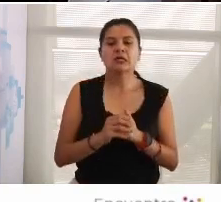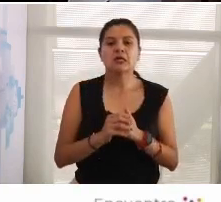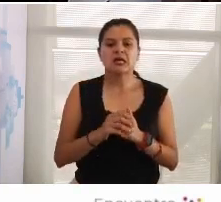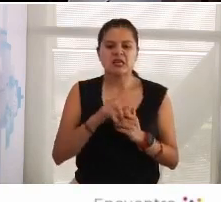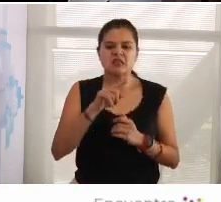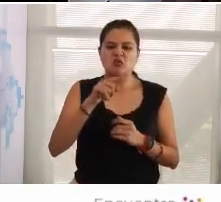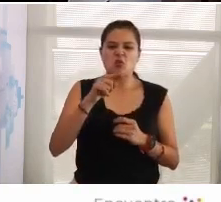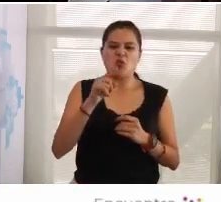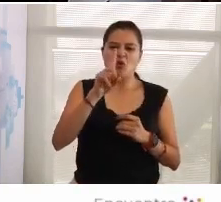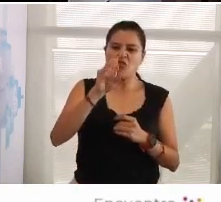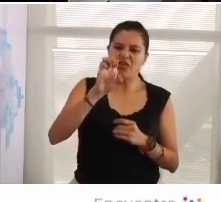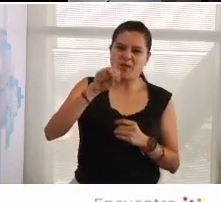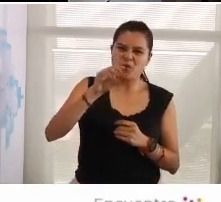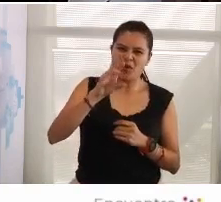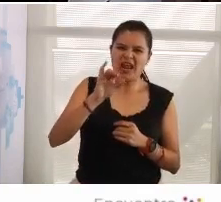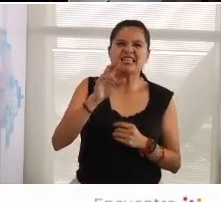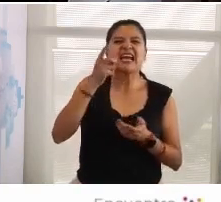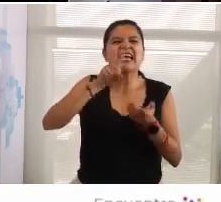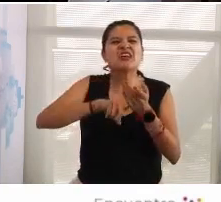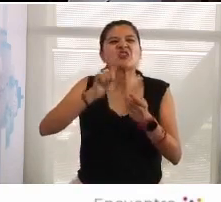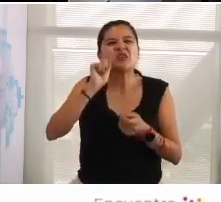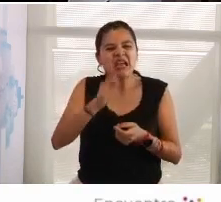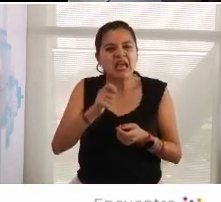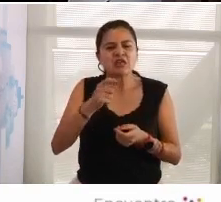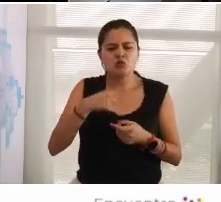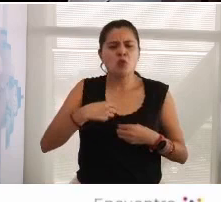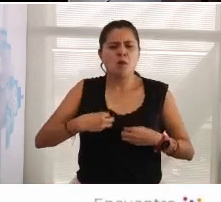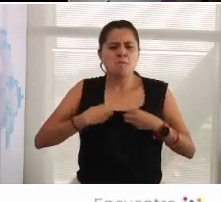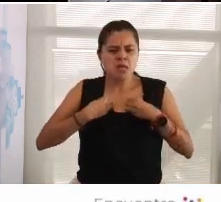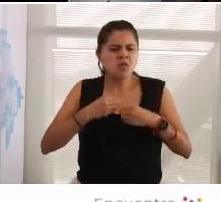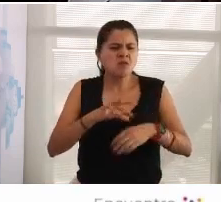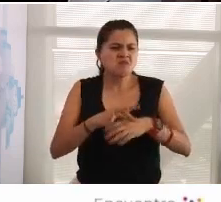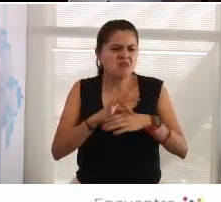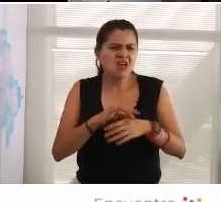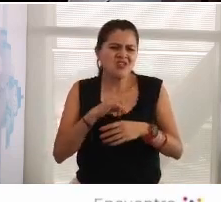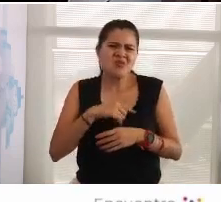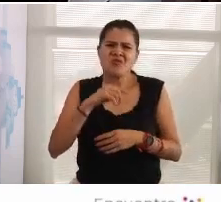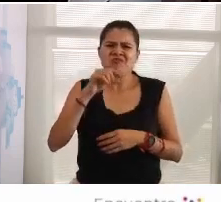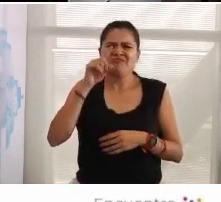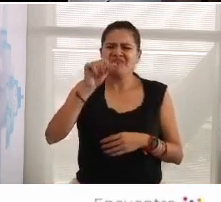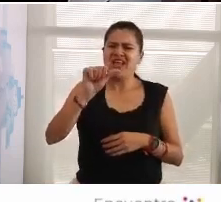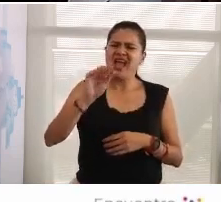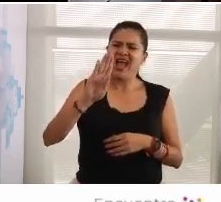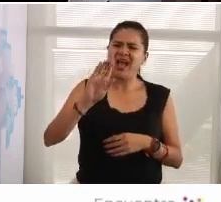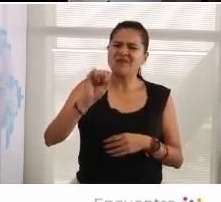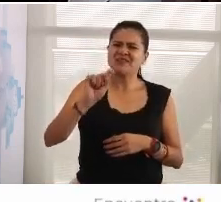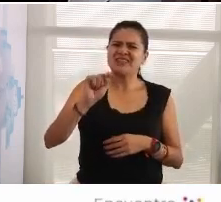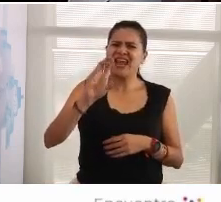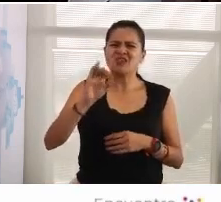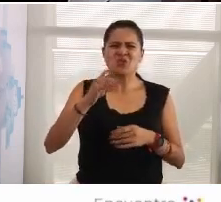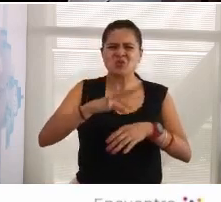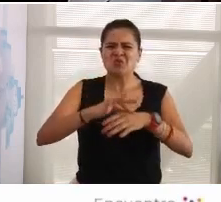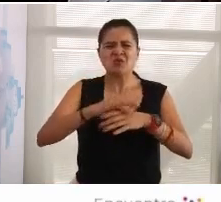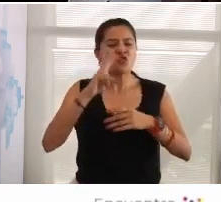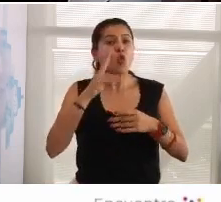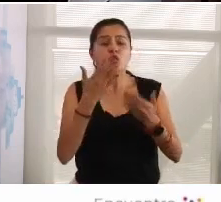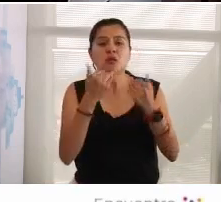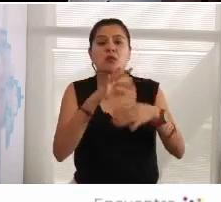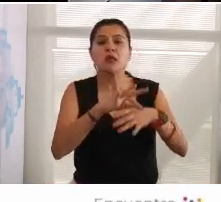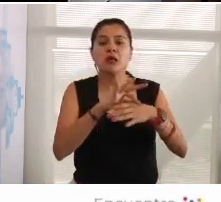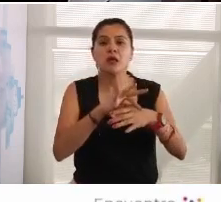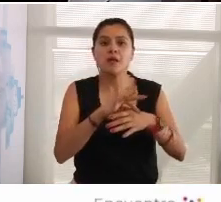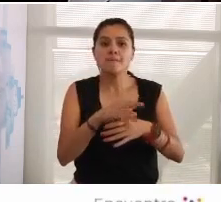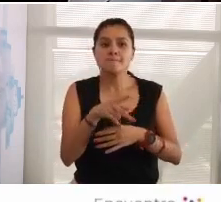cuando la vives, cuando la tienes, cuando esas generaciones pues ya la dan por sentada, pero se